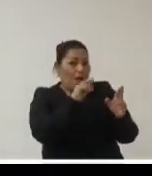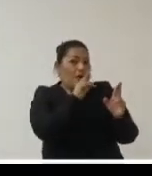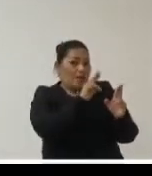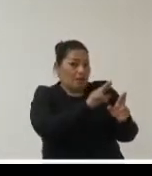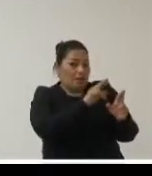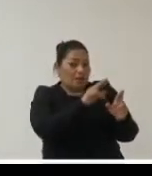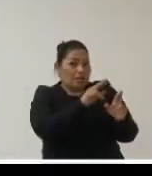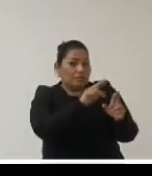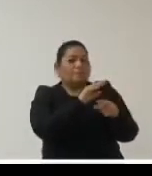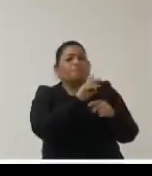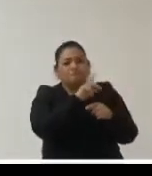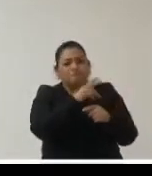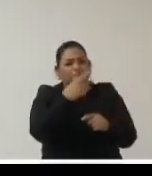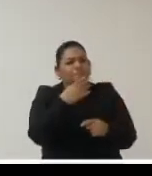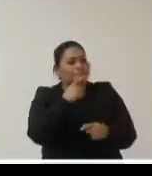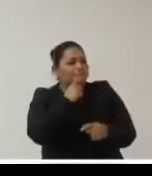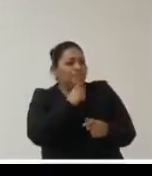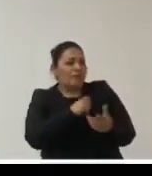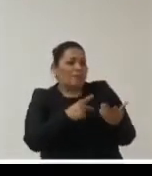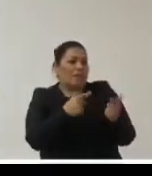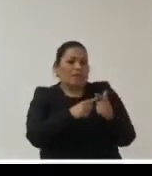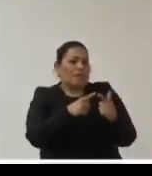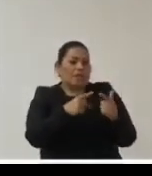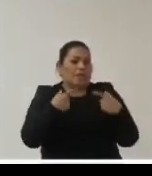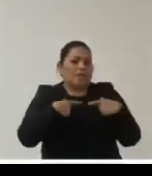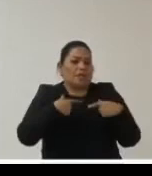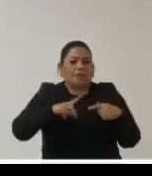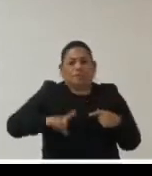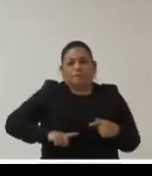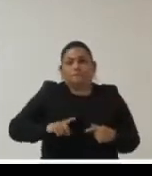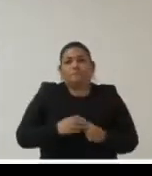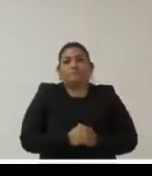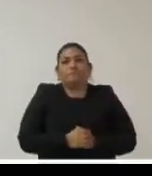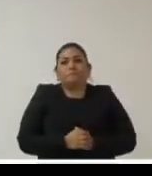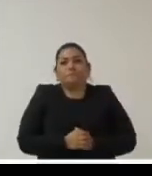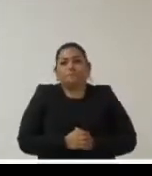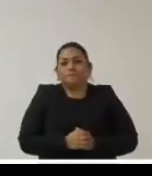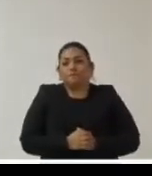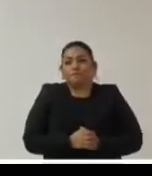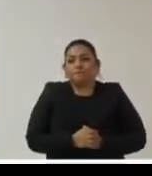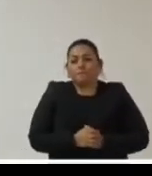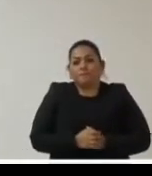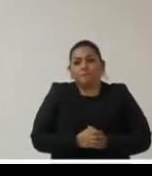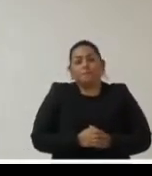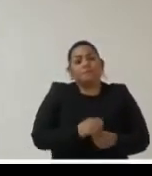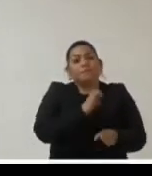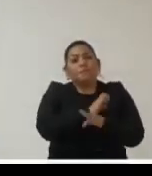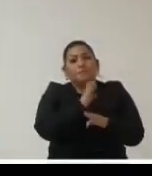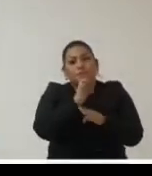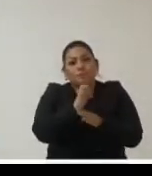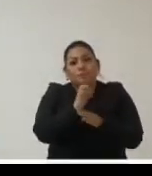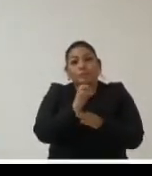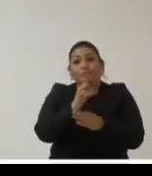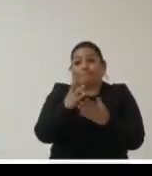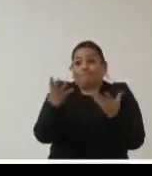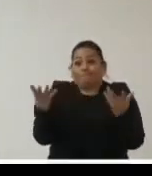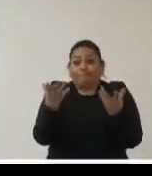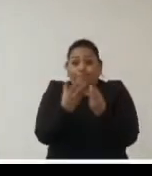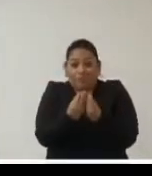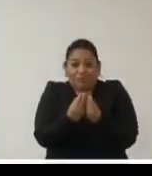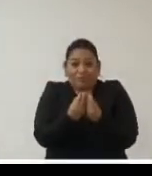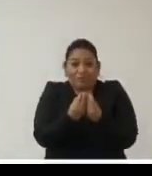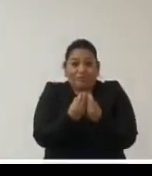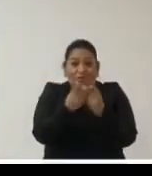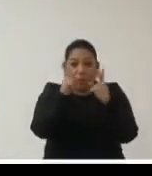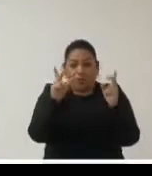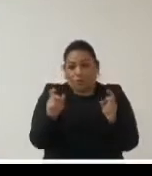solidaria el funcionario público muy responsable pues entonces todo esto nos da a la aprobación